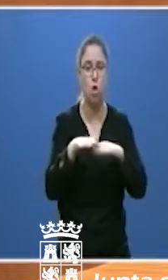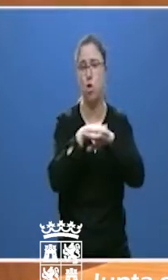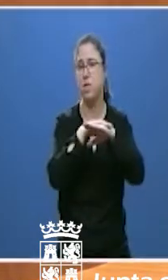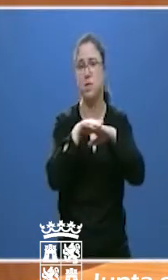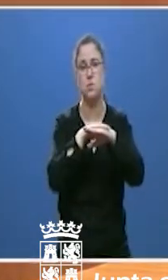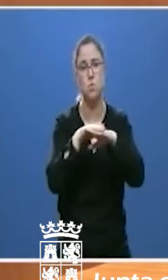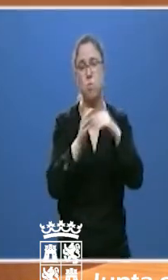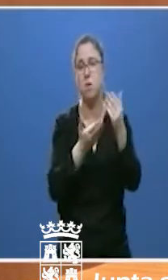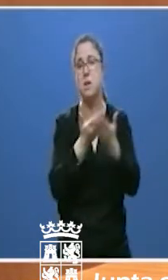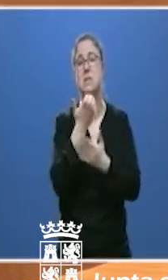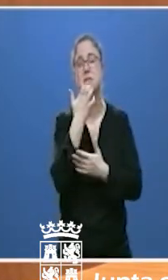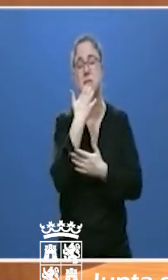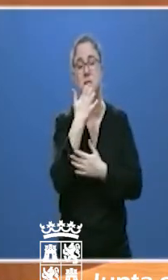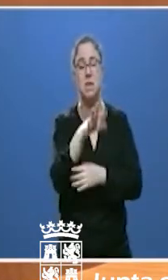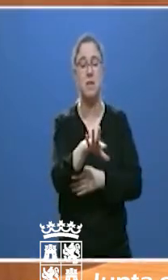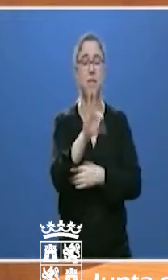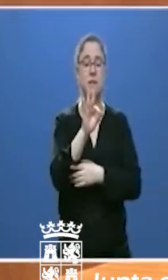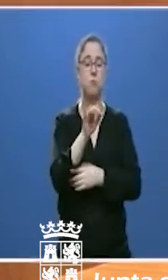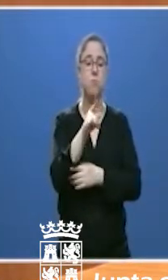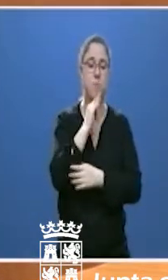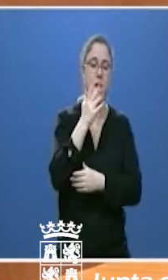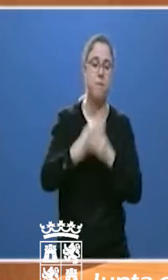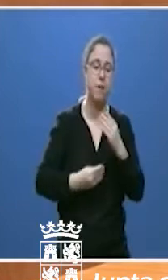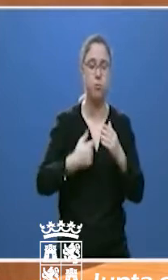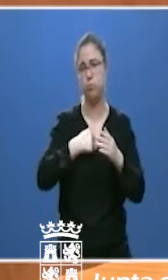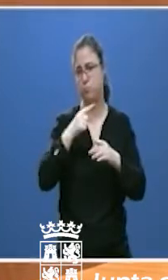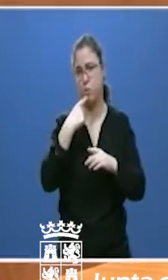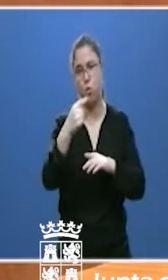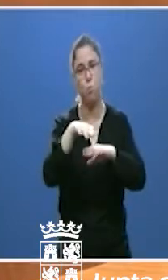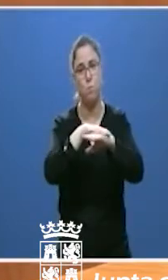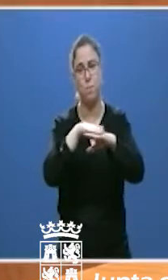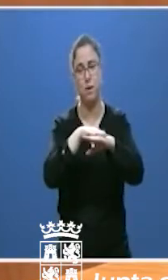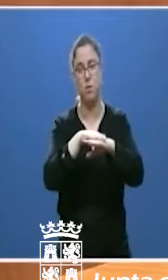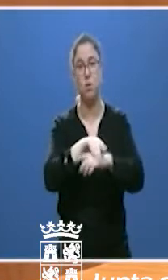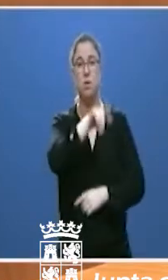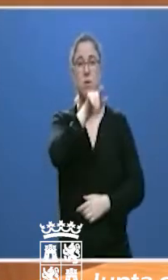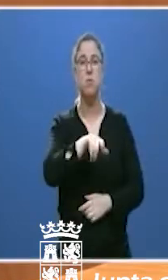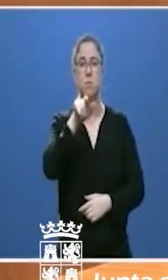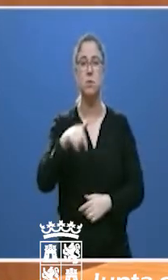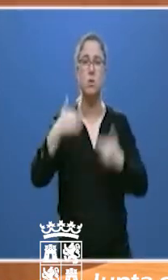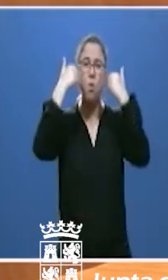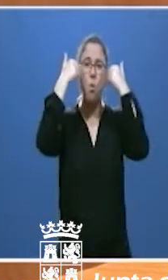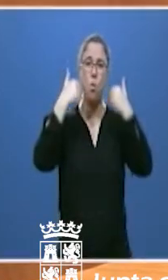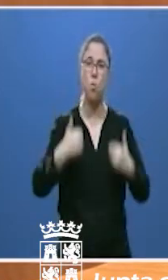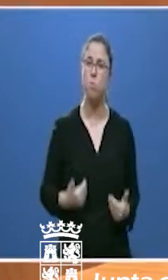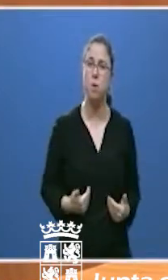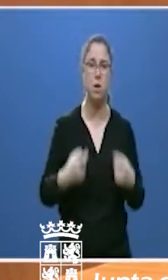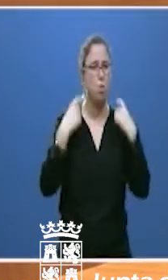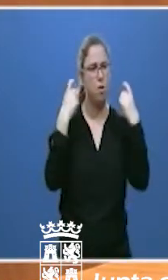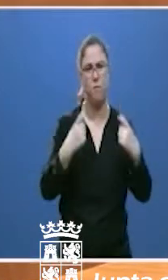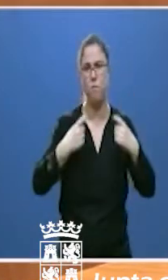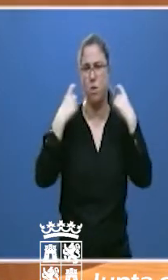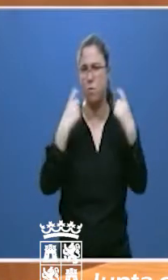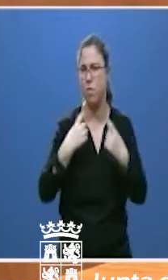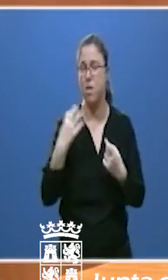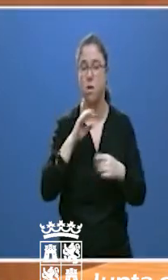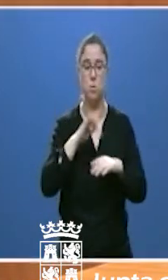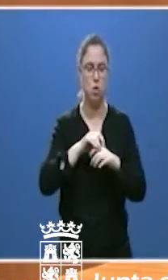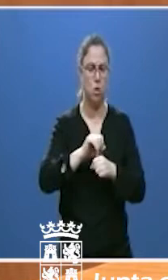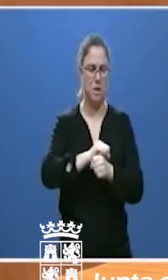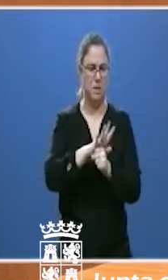las decisiones que no hayan sido acertadas. Todo esfuerzo humano parece insuficiente ante una gran